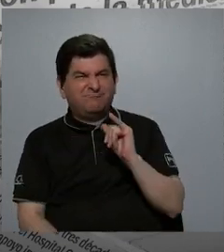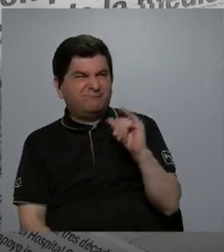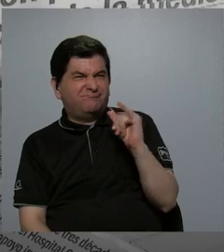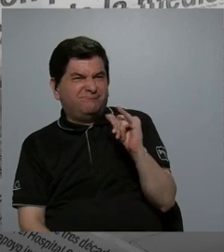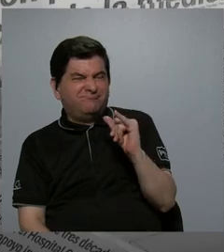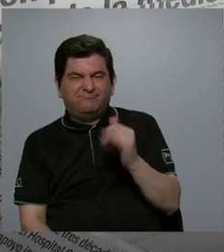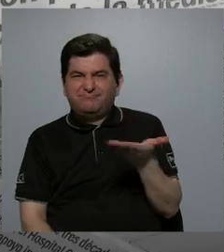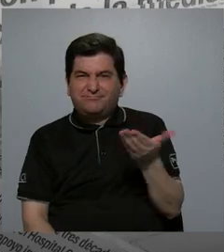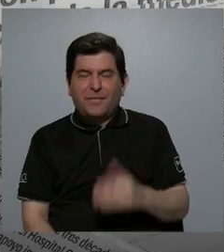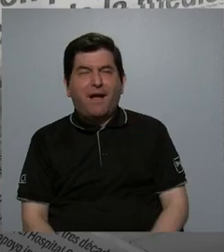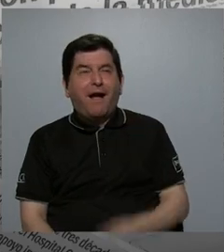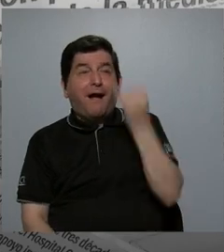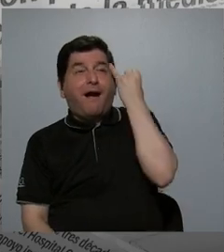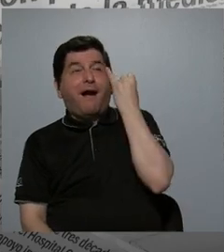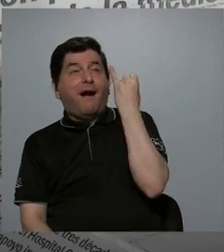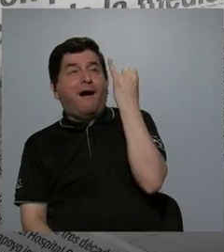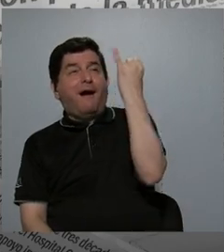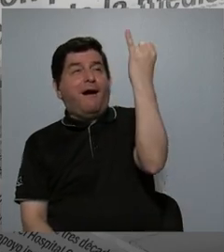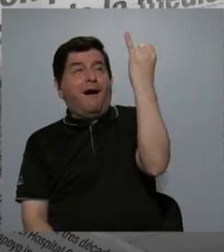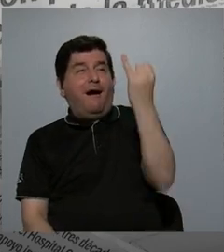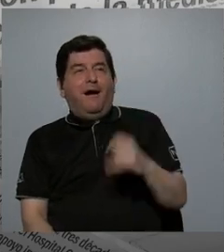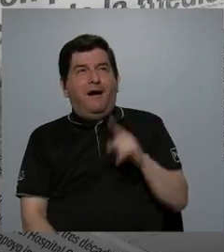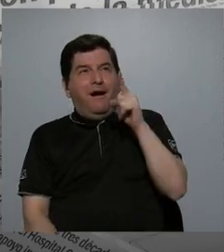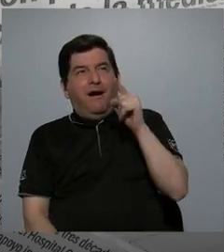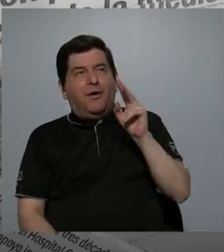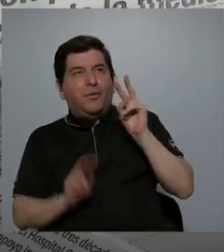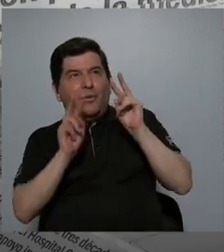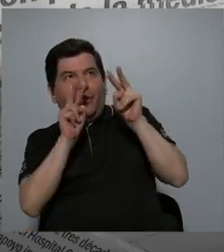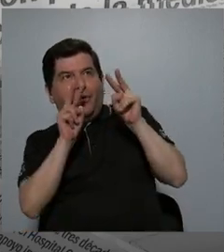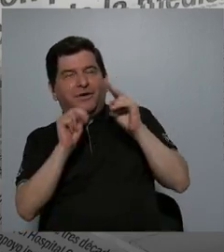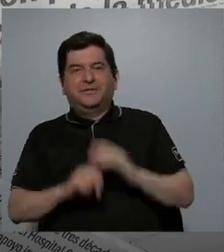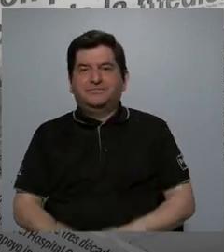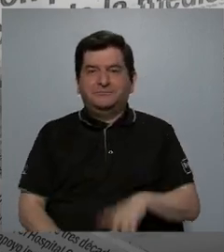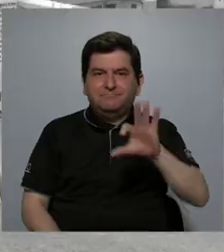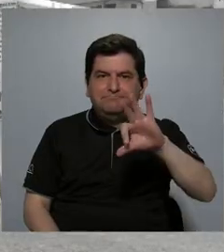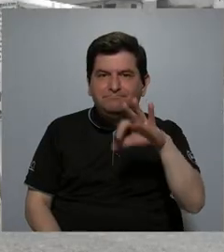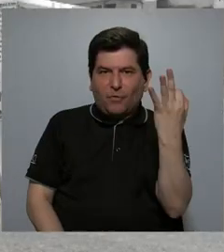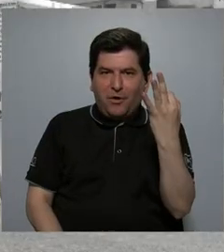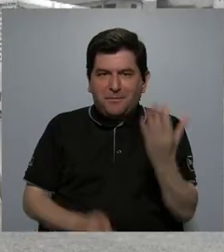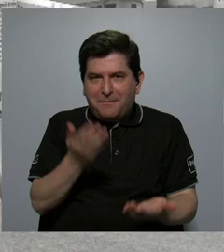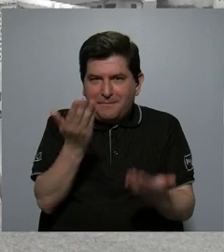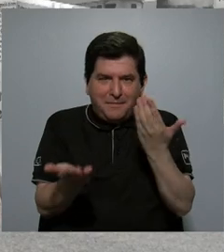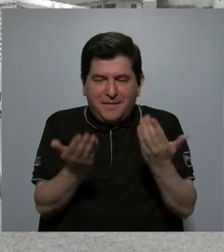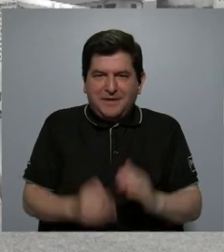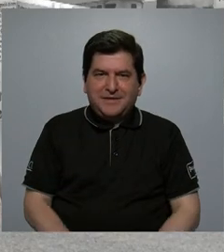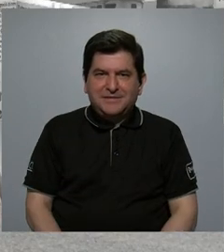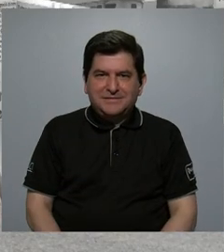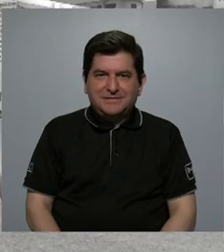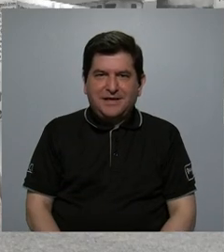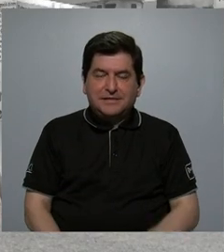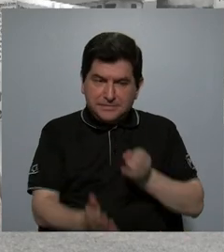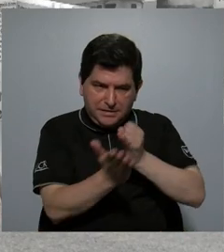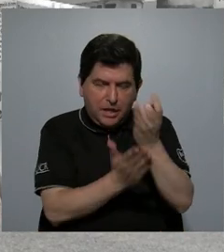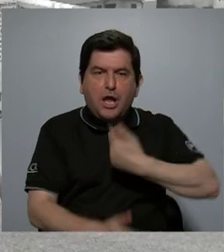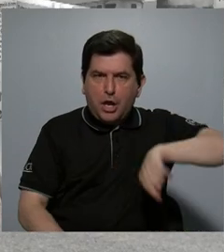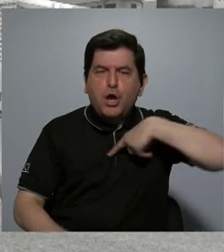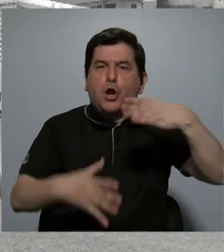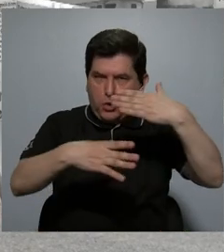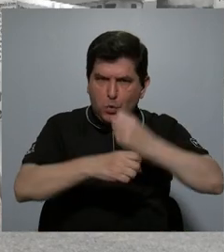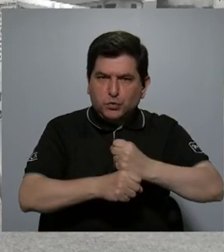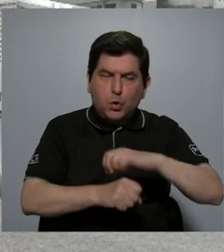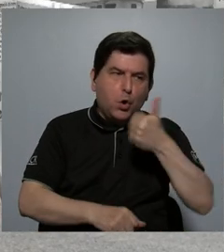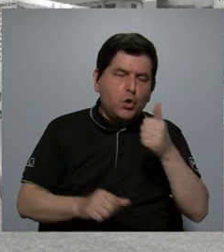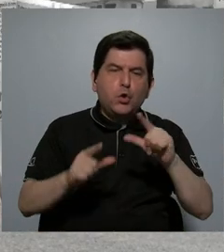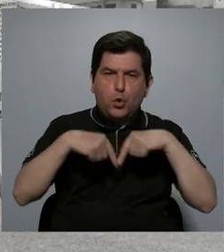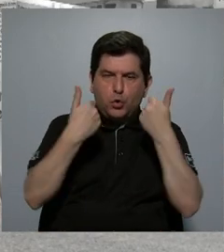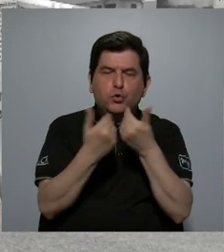los ideales a los que llegar. Entonces, esto de alguna manera, o por lo menos en algunas de las investigaciones que nosotros hemos hecho y otros